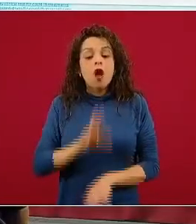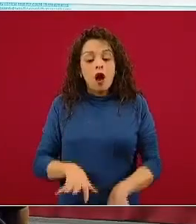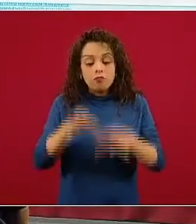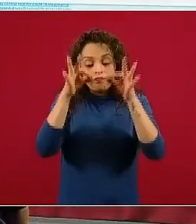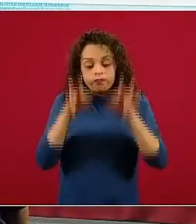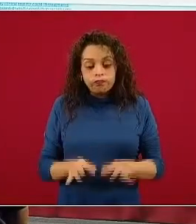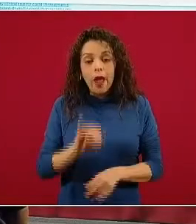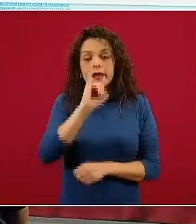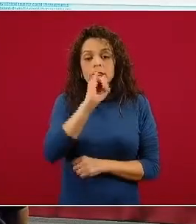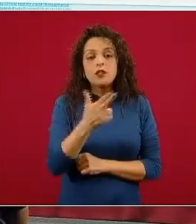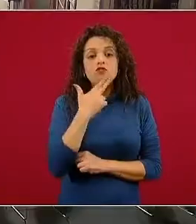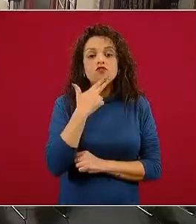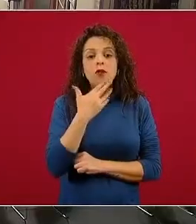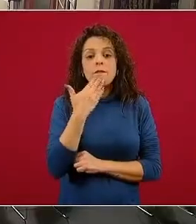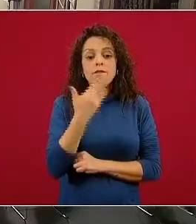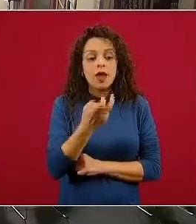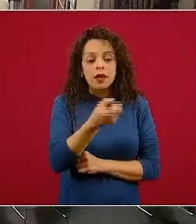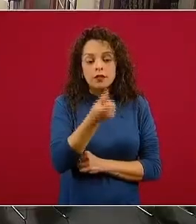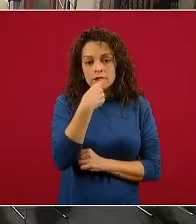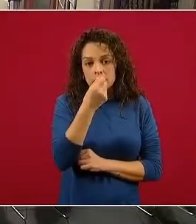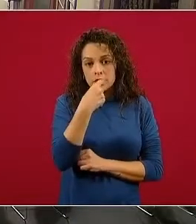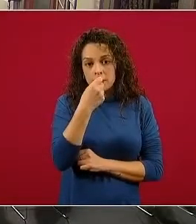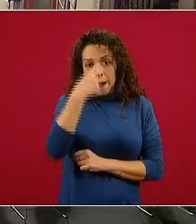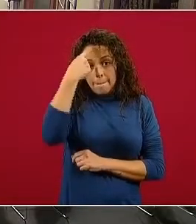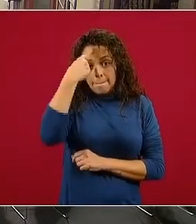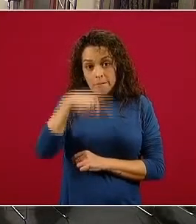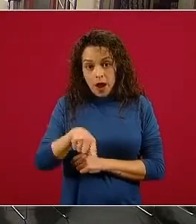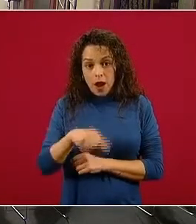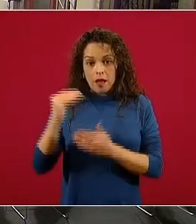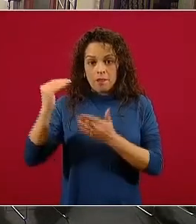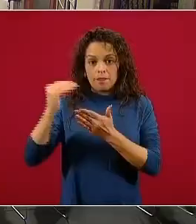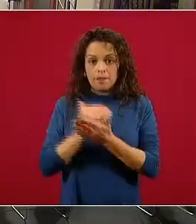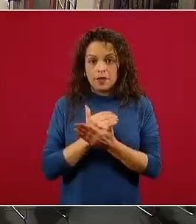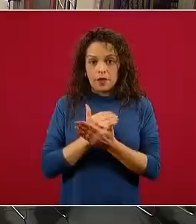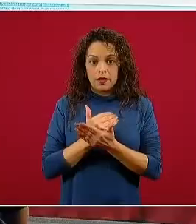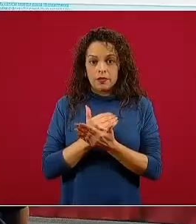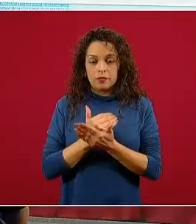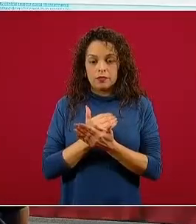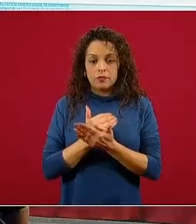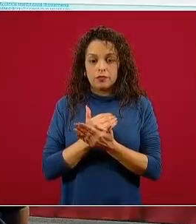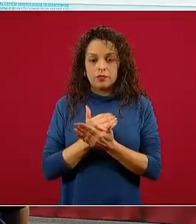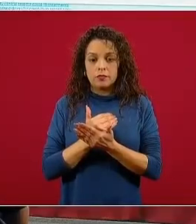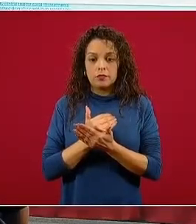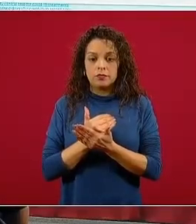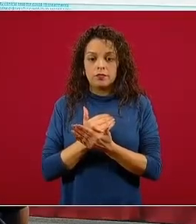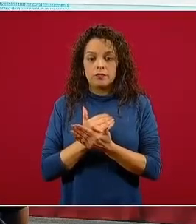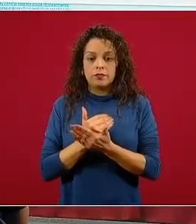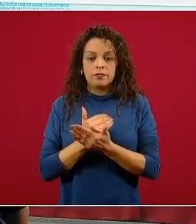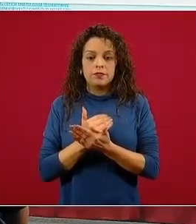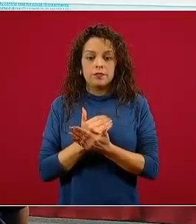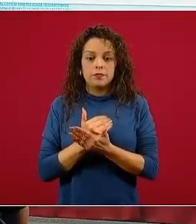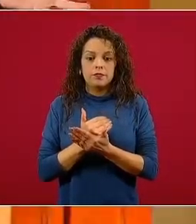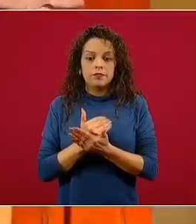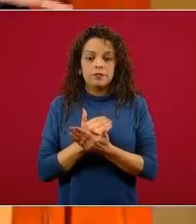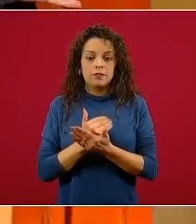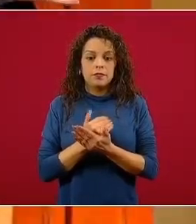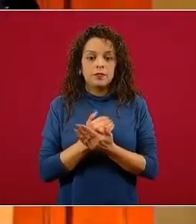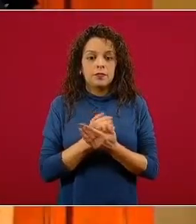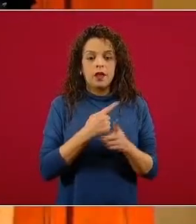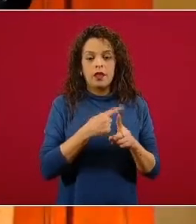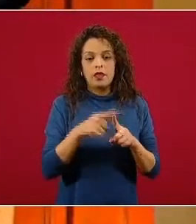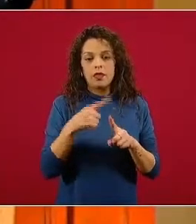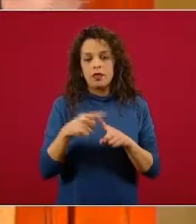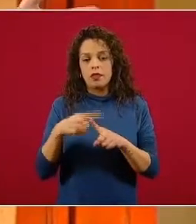la utilidad de estos fármacos para disminuir las situaciones que queremos